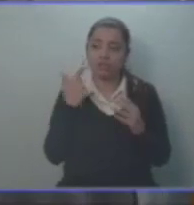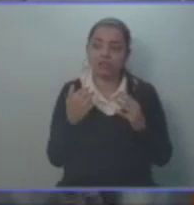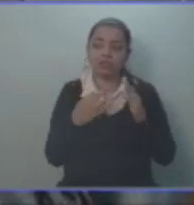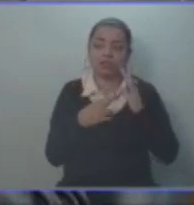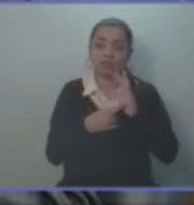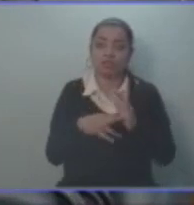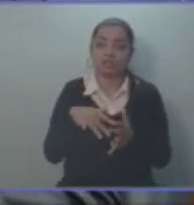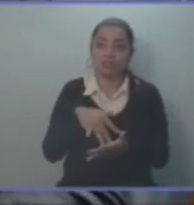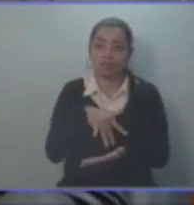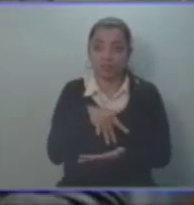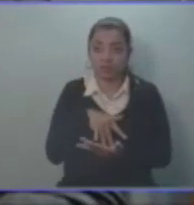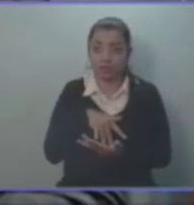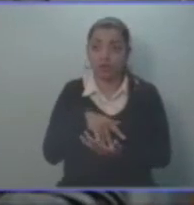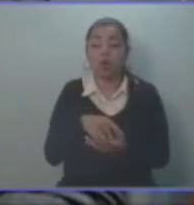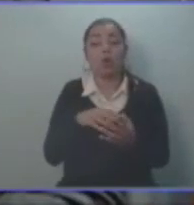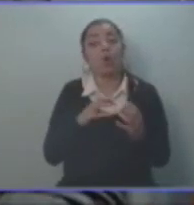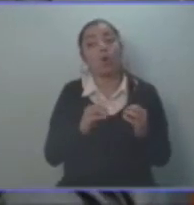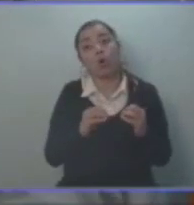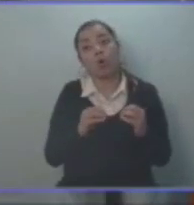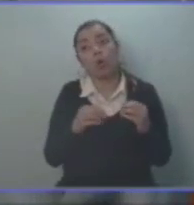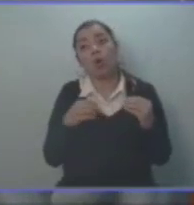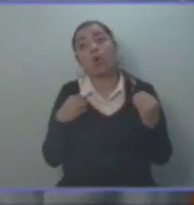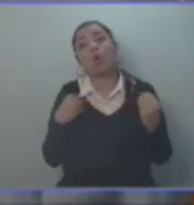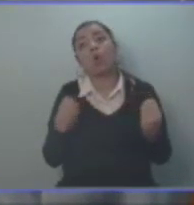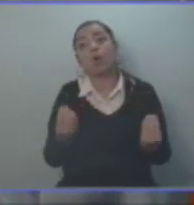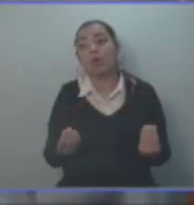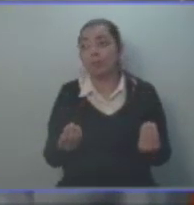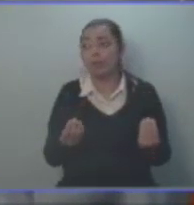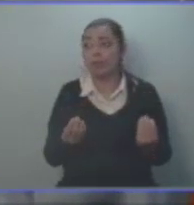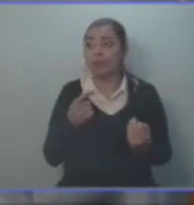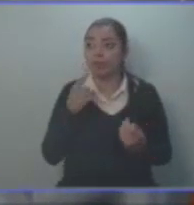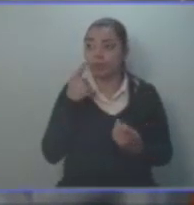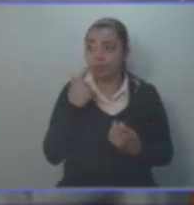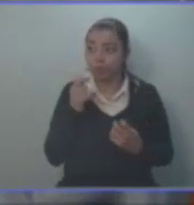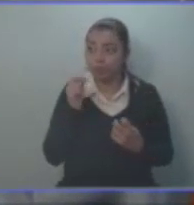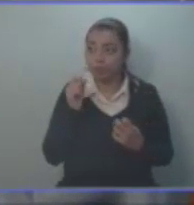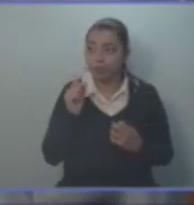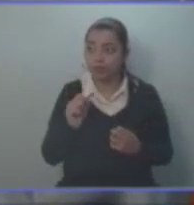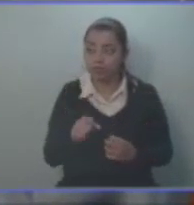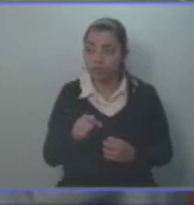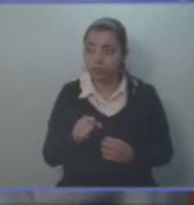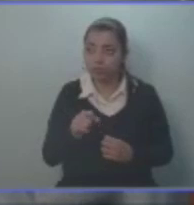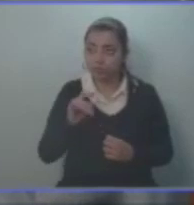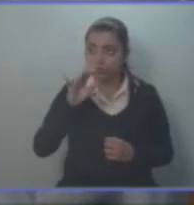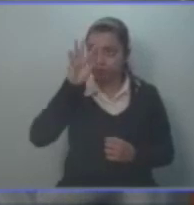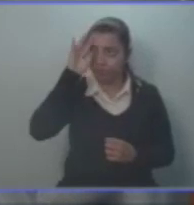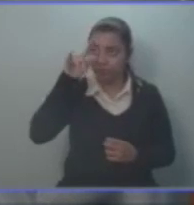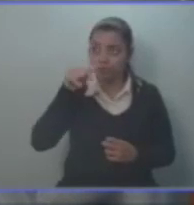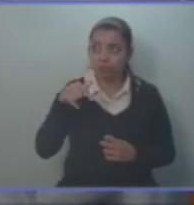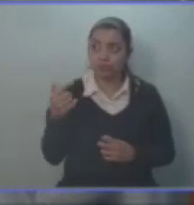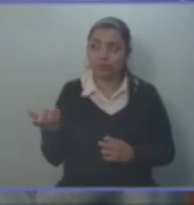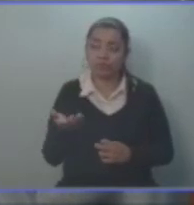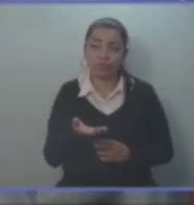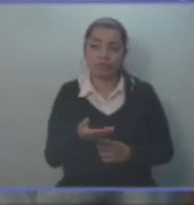entero, o como una posible falsedad ideológica.